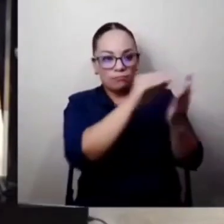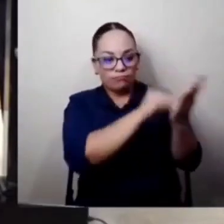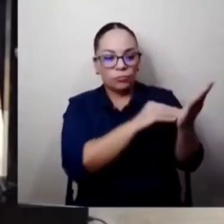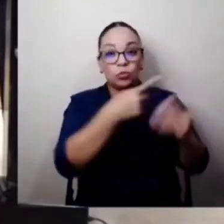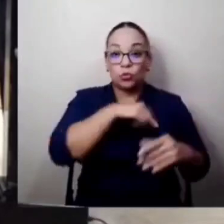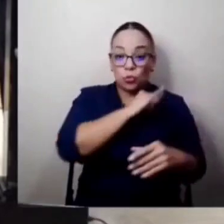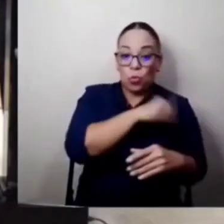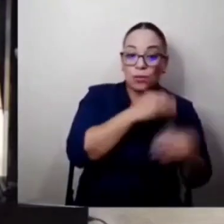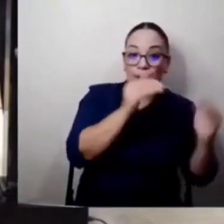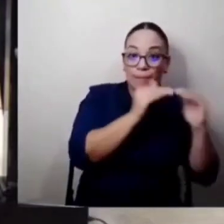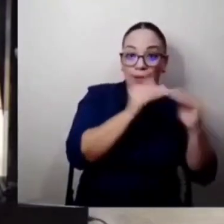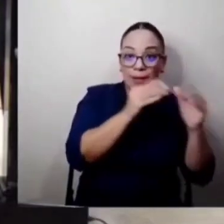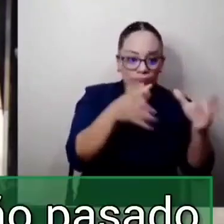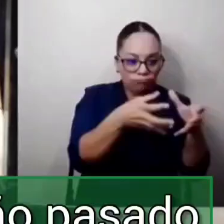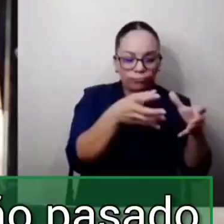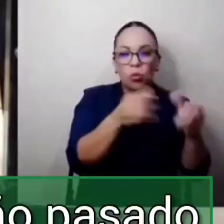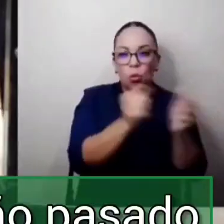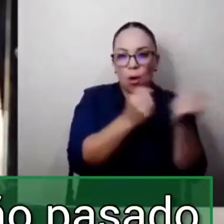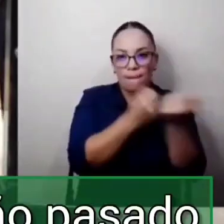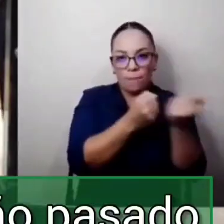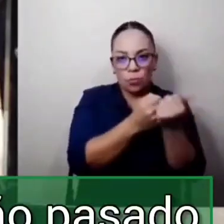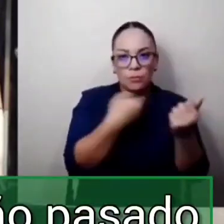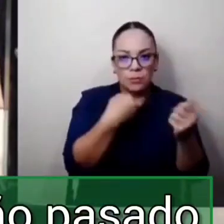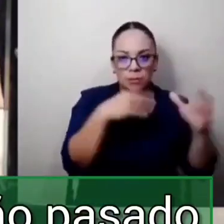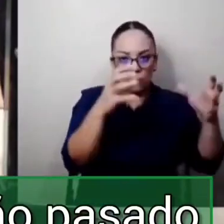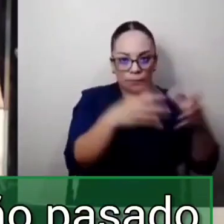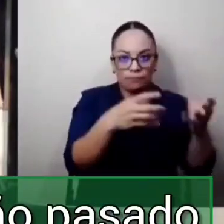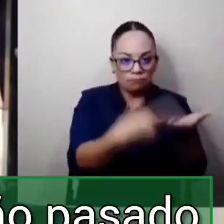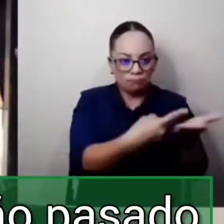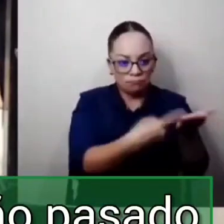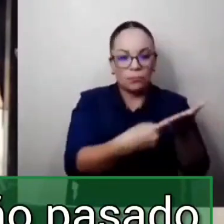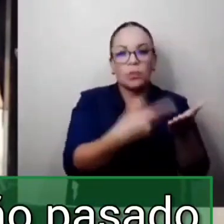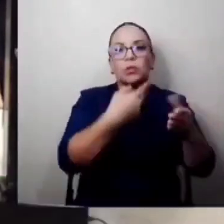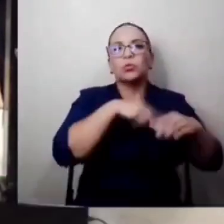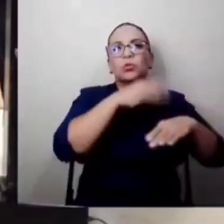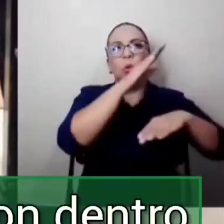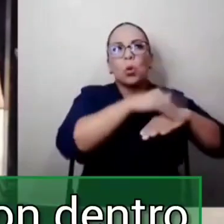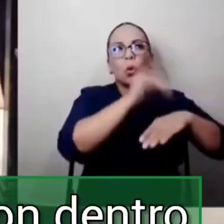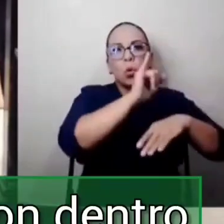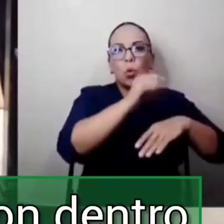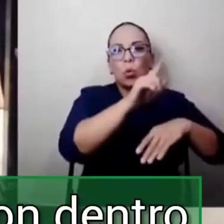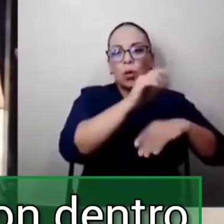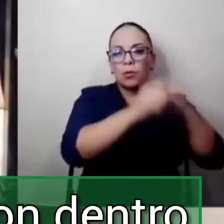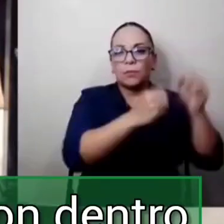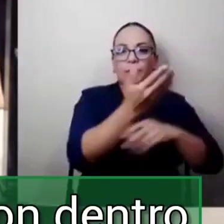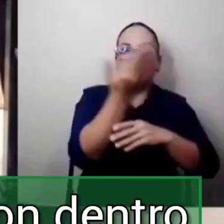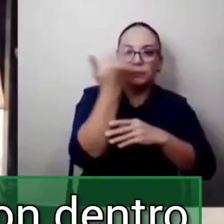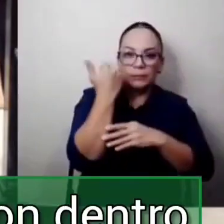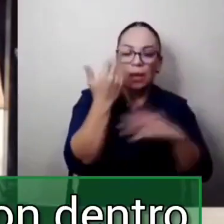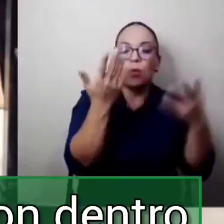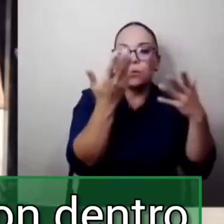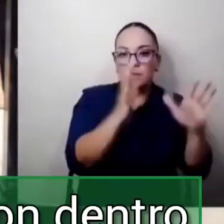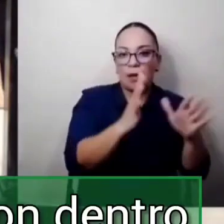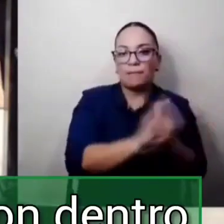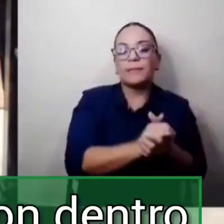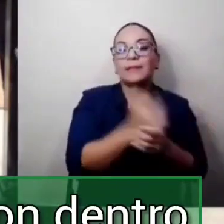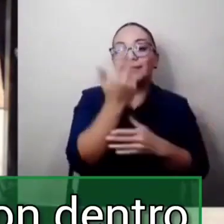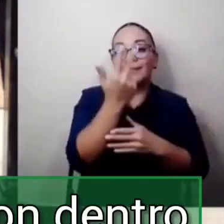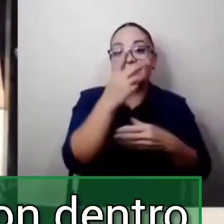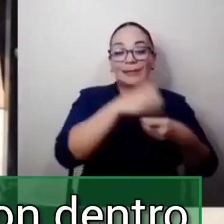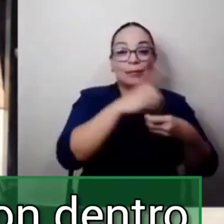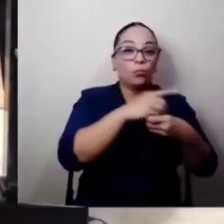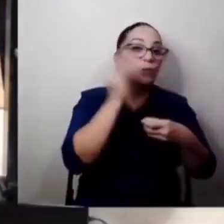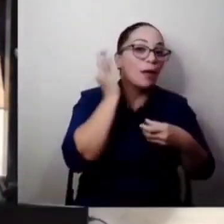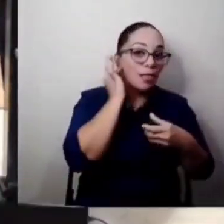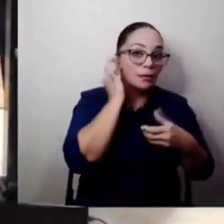personal del ministerio. Nosotros lo convocamos en julio del año pasado, y justamente tres diputadas lo